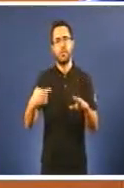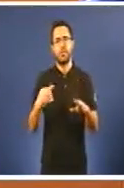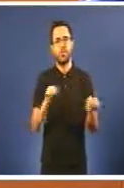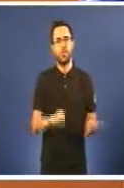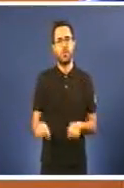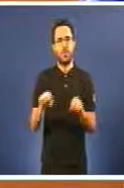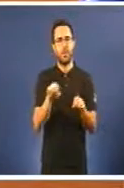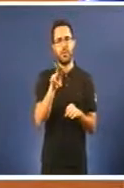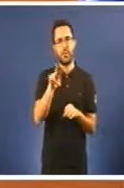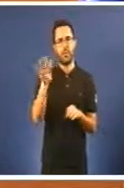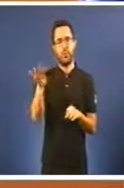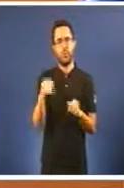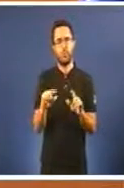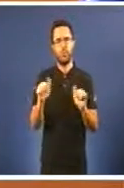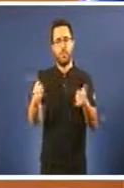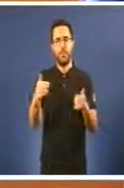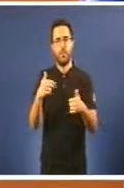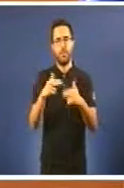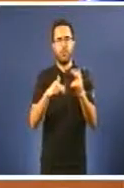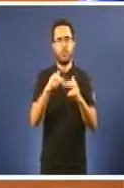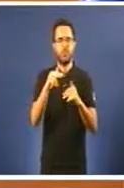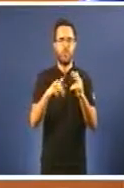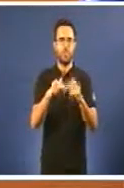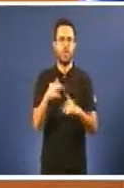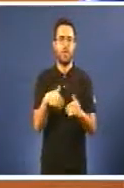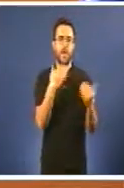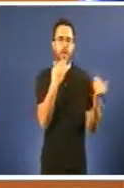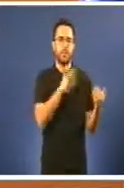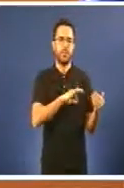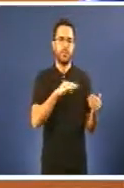a construir a ordenza pinta gracias gracias señora consellera